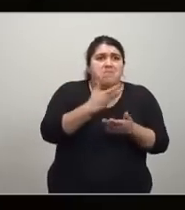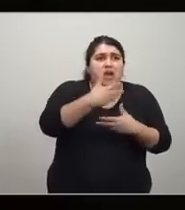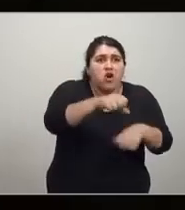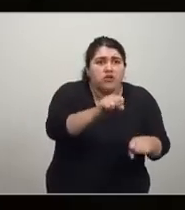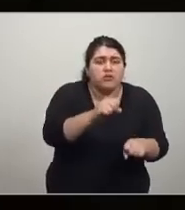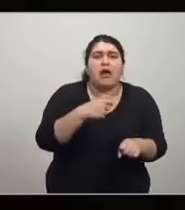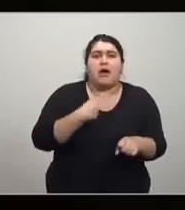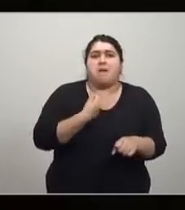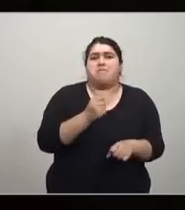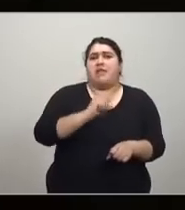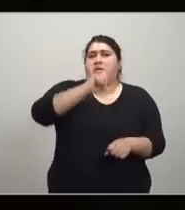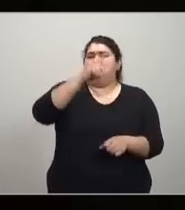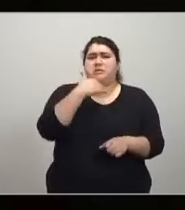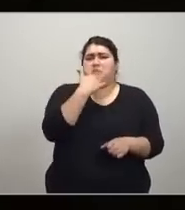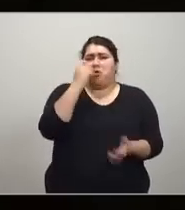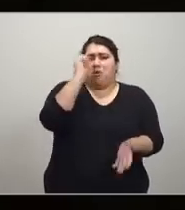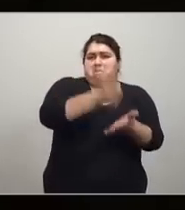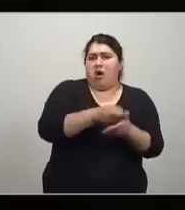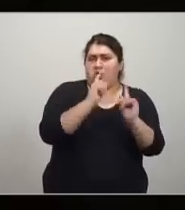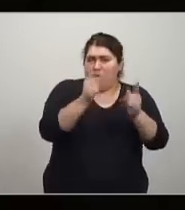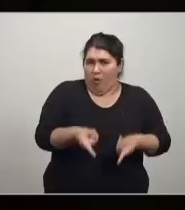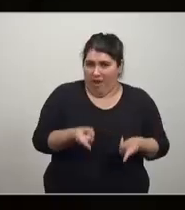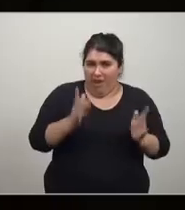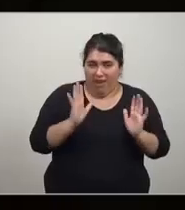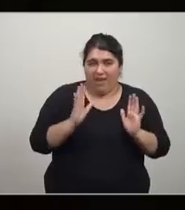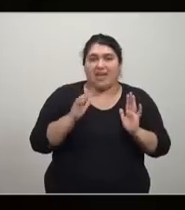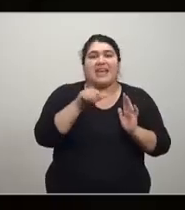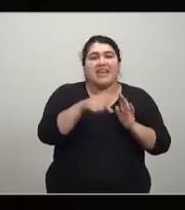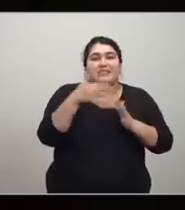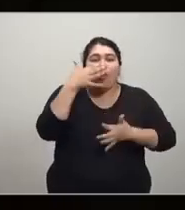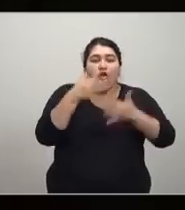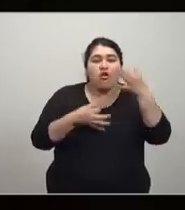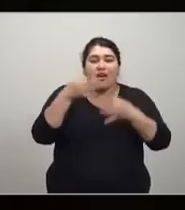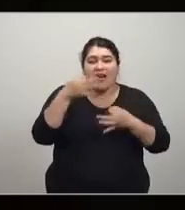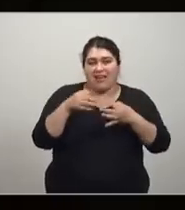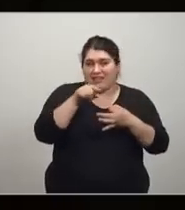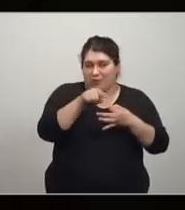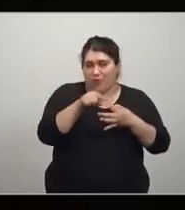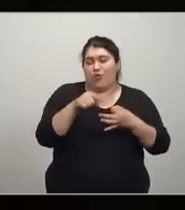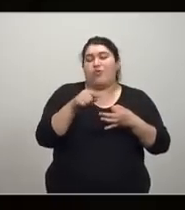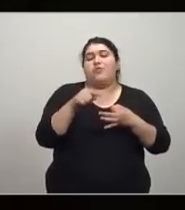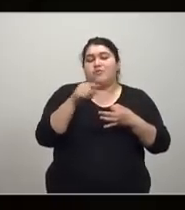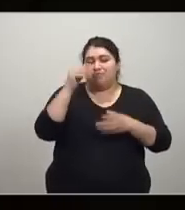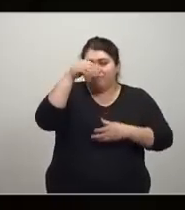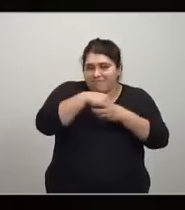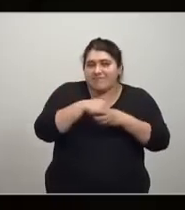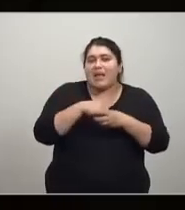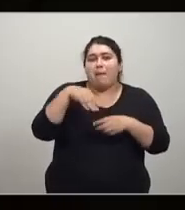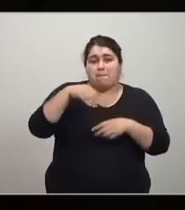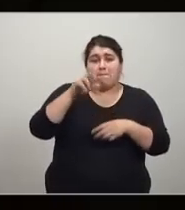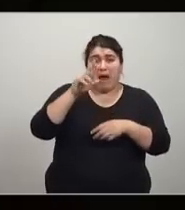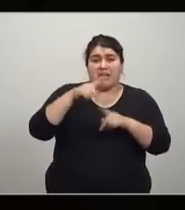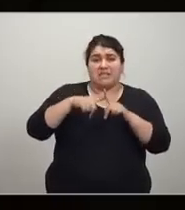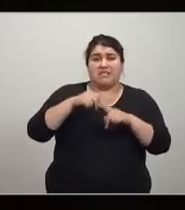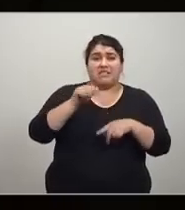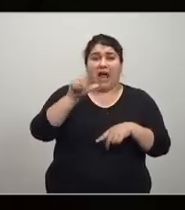análisis marginalista que matemáticamente significa cálculo infinitesimal que lo utiliza en su apéndice, Marshall,